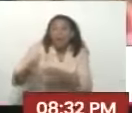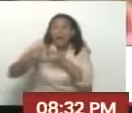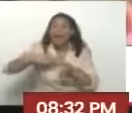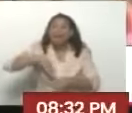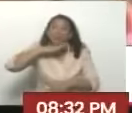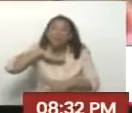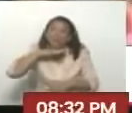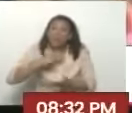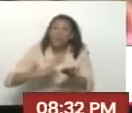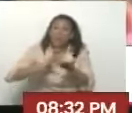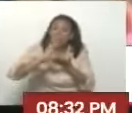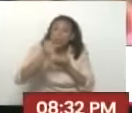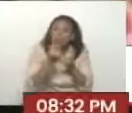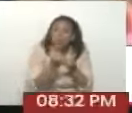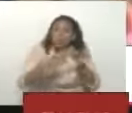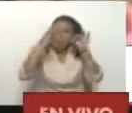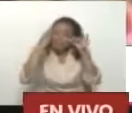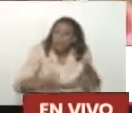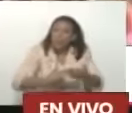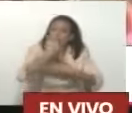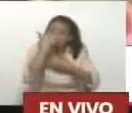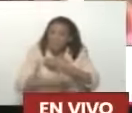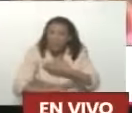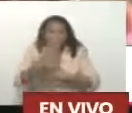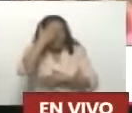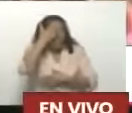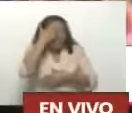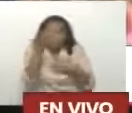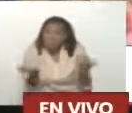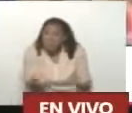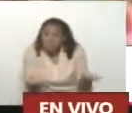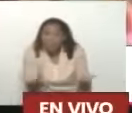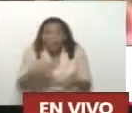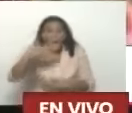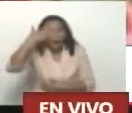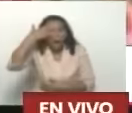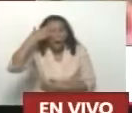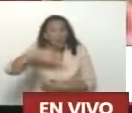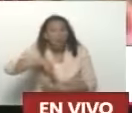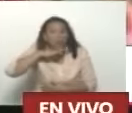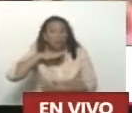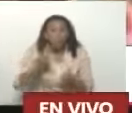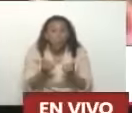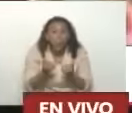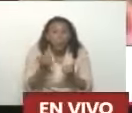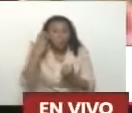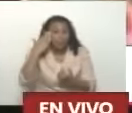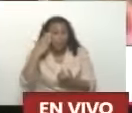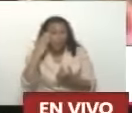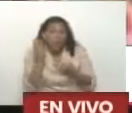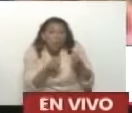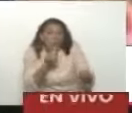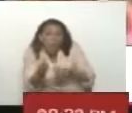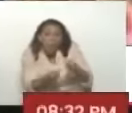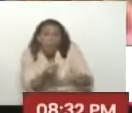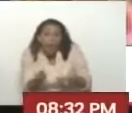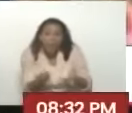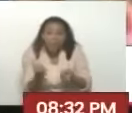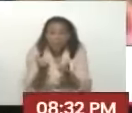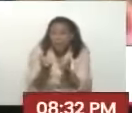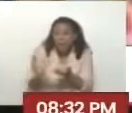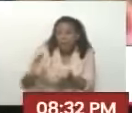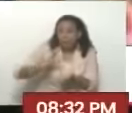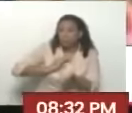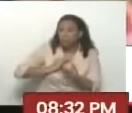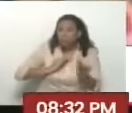Para que el proyecto Fuera efectivo Si no sabíamos Si no tenemos La capacidad monetaria Sabemos la cantidad De dinero que